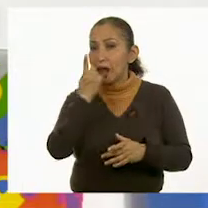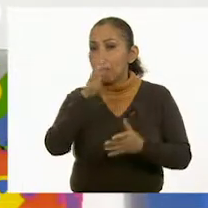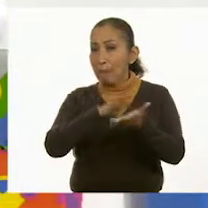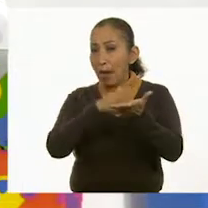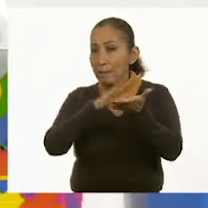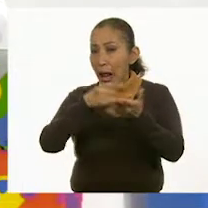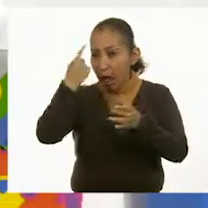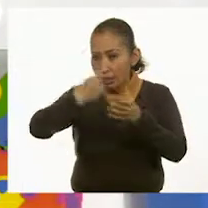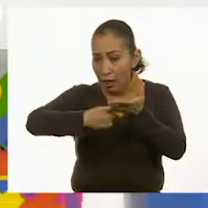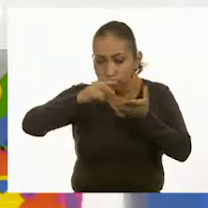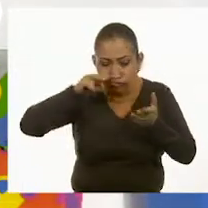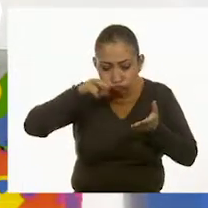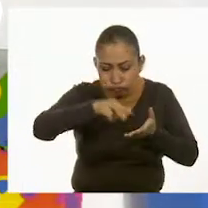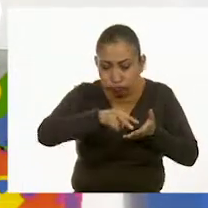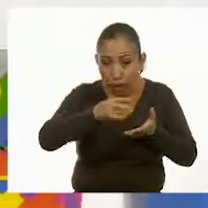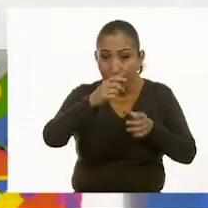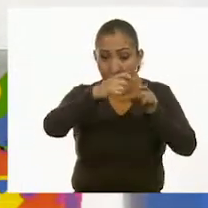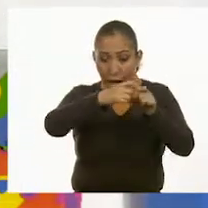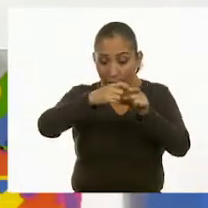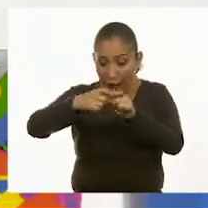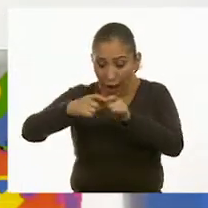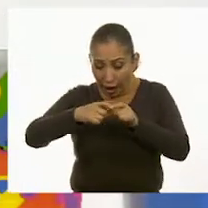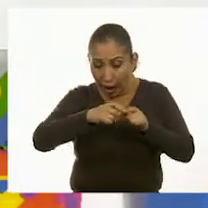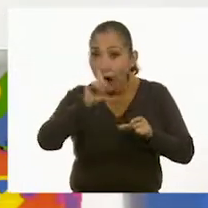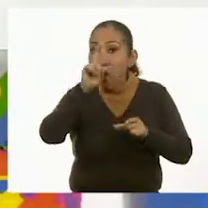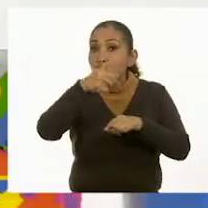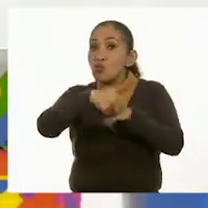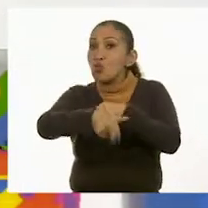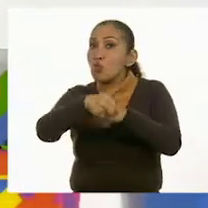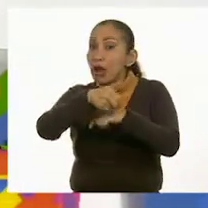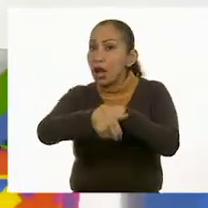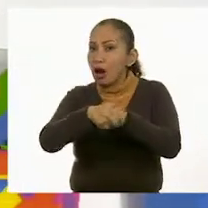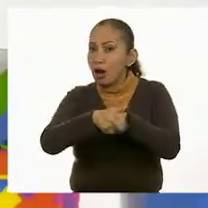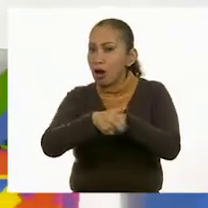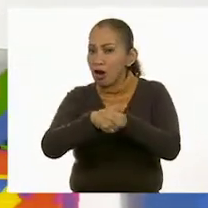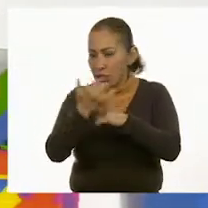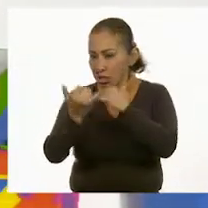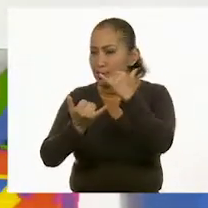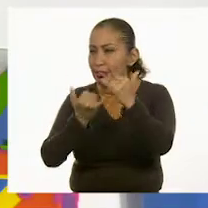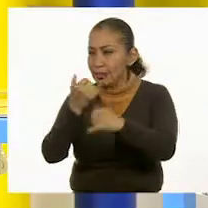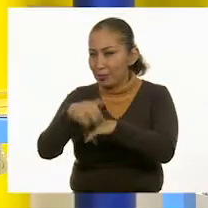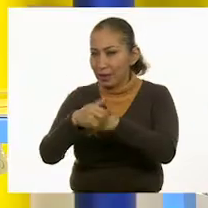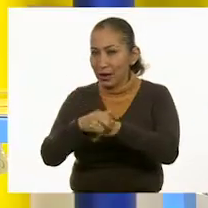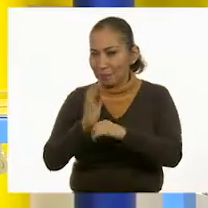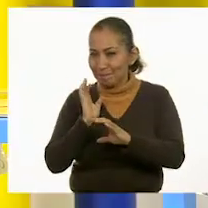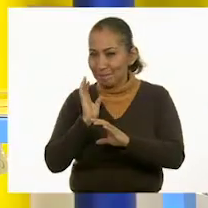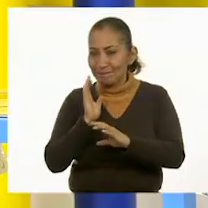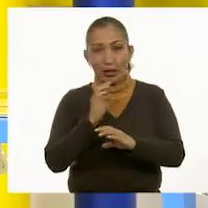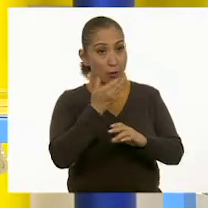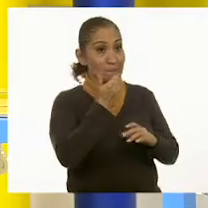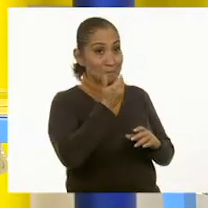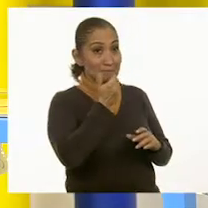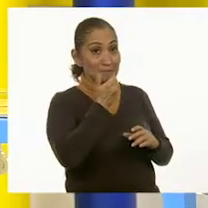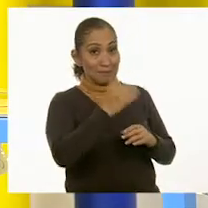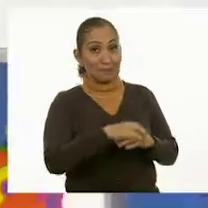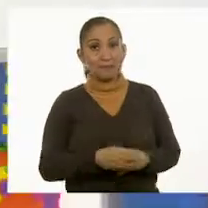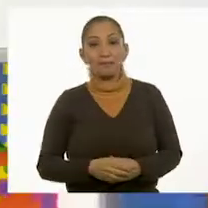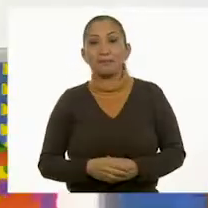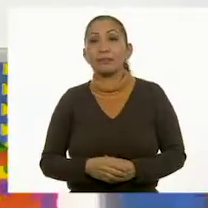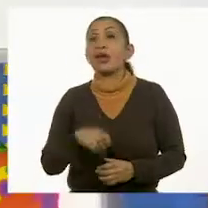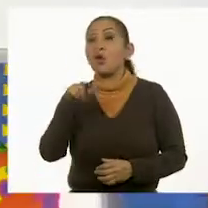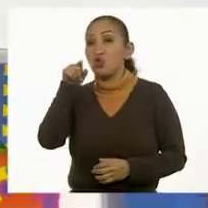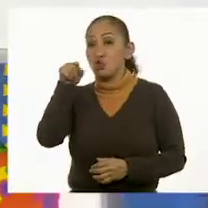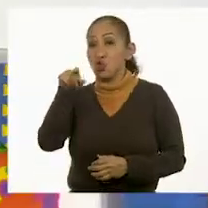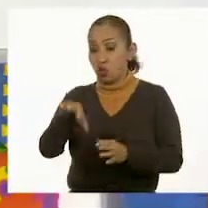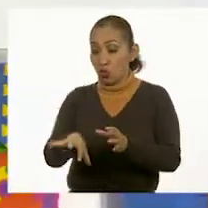papelitos. En cada papelito hay un número. ¿Te parece si jugamos con esos números? Muy bien. Tú